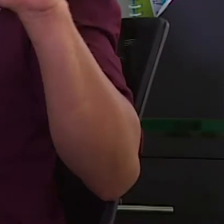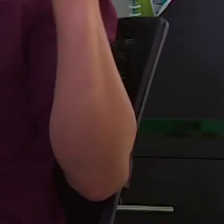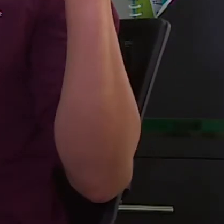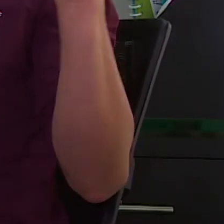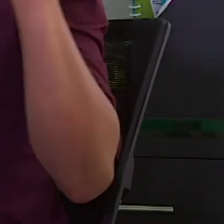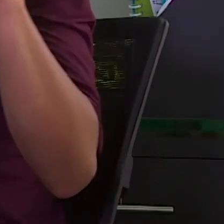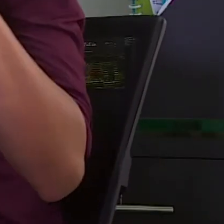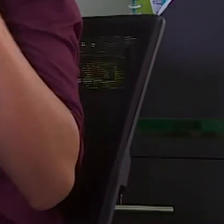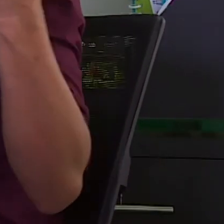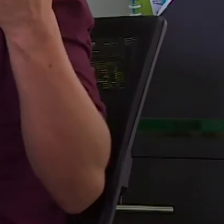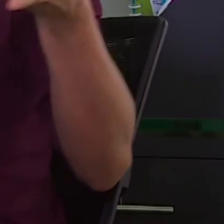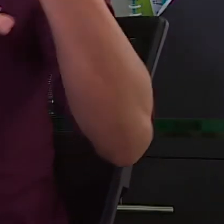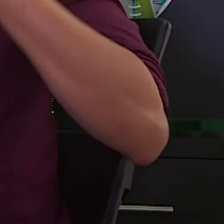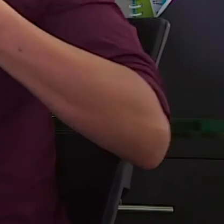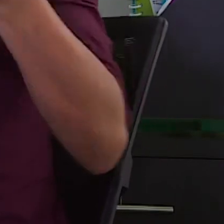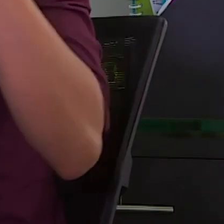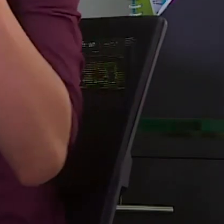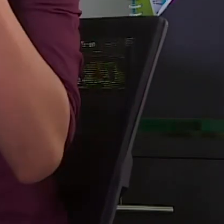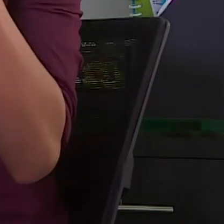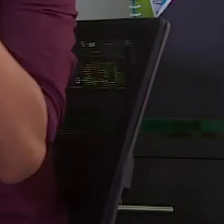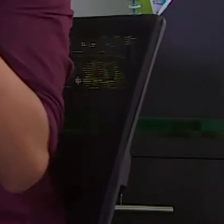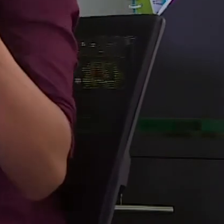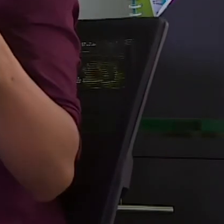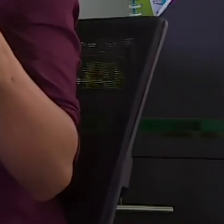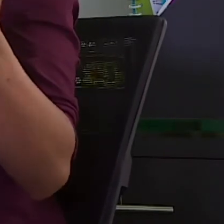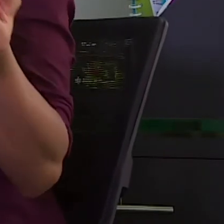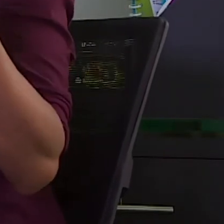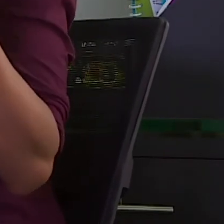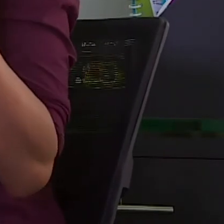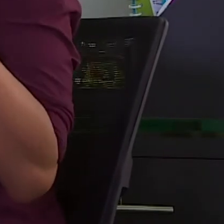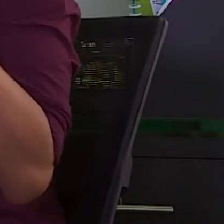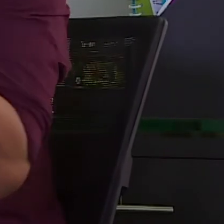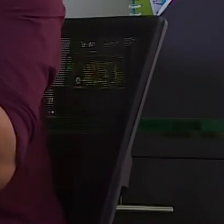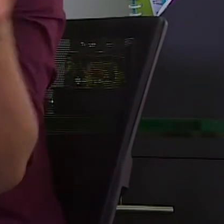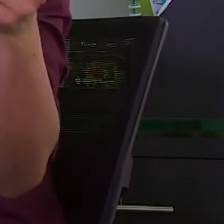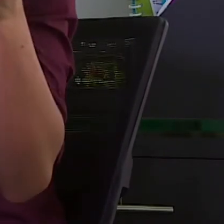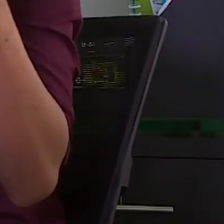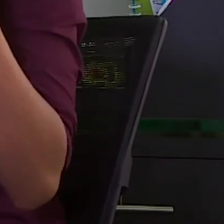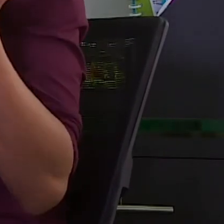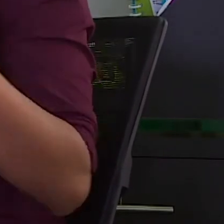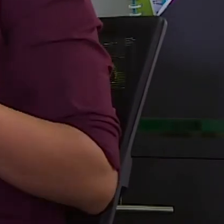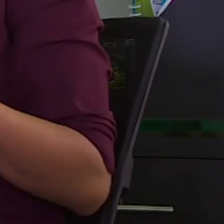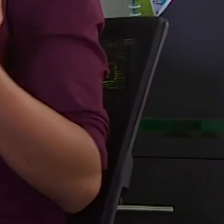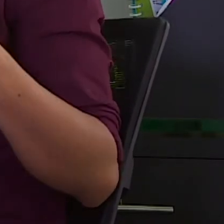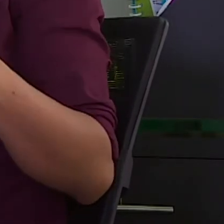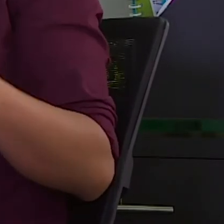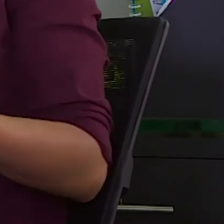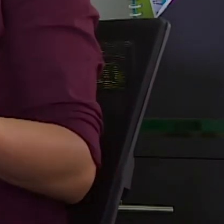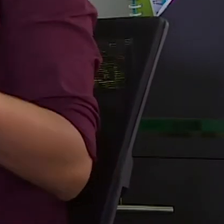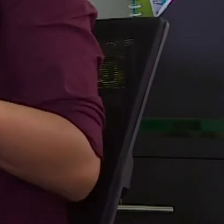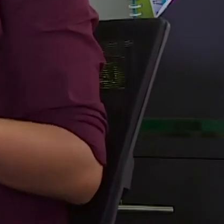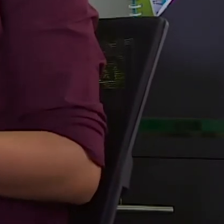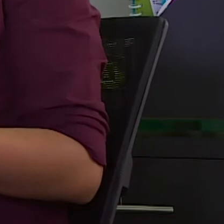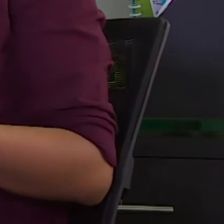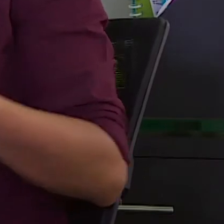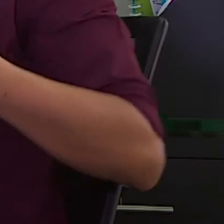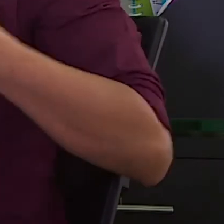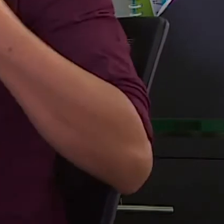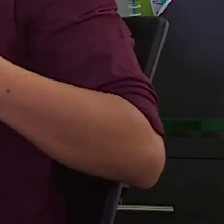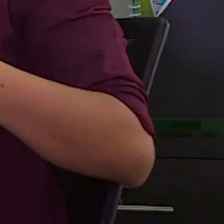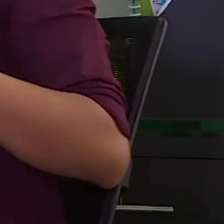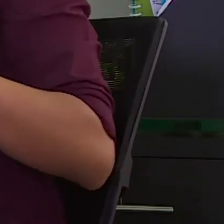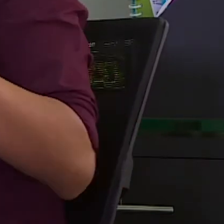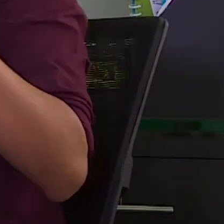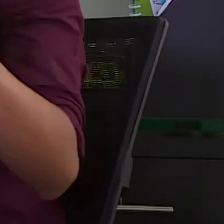continuamos en Toma el Control queremos escucharlos y lograr que Canal 13 esté cada vez más cerca de todos ustedes